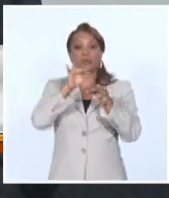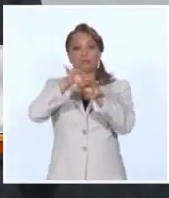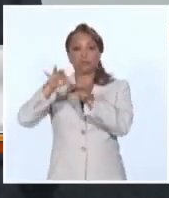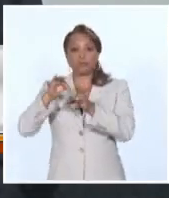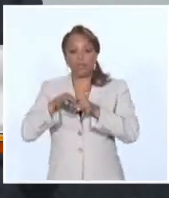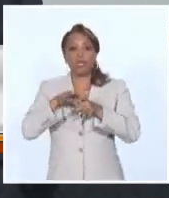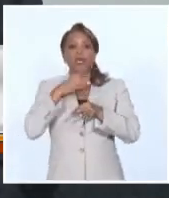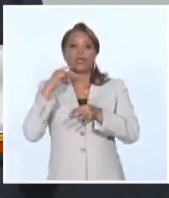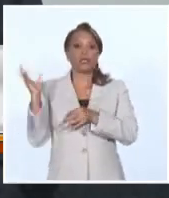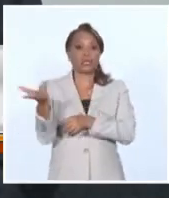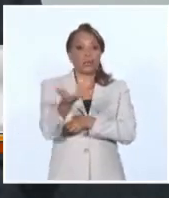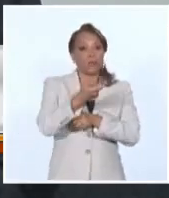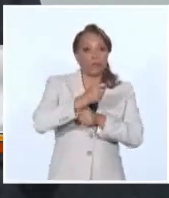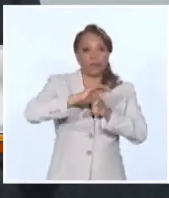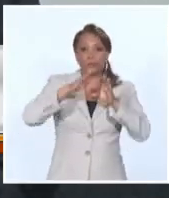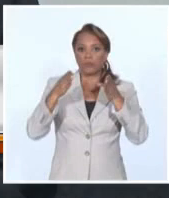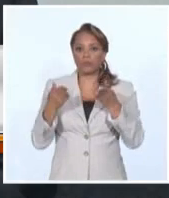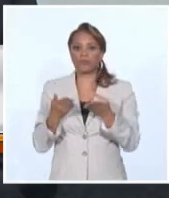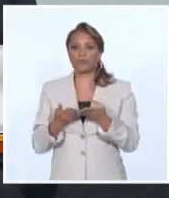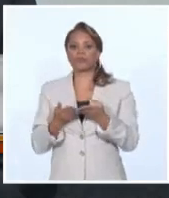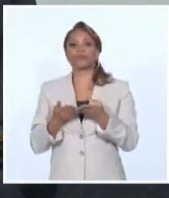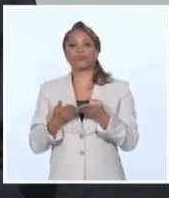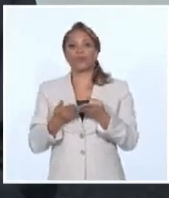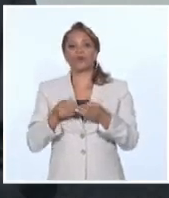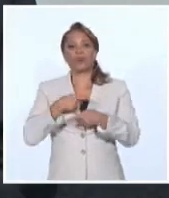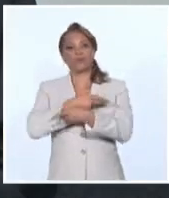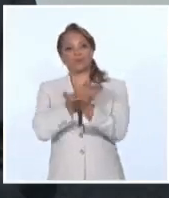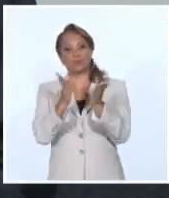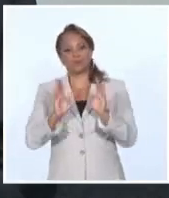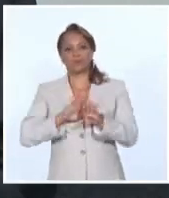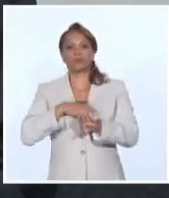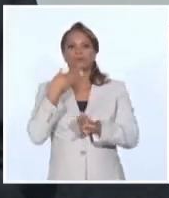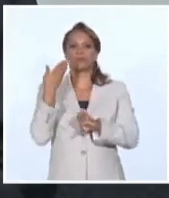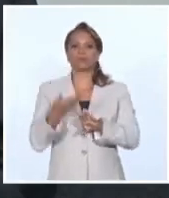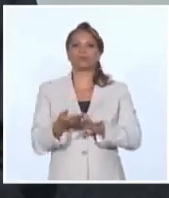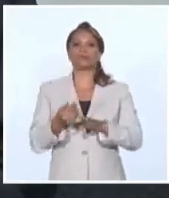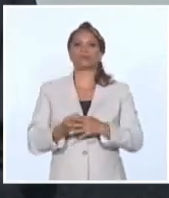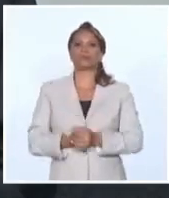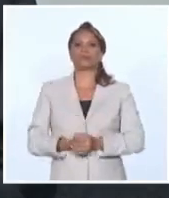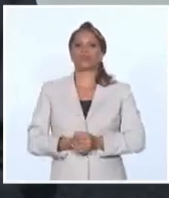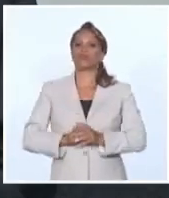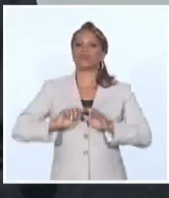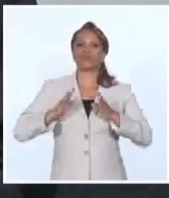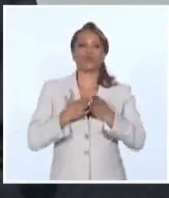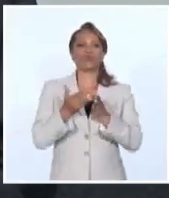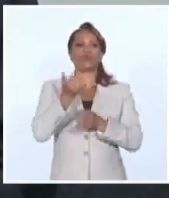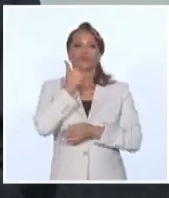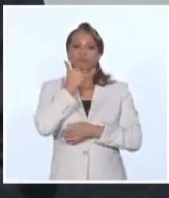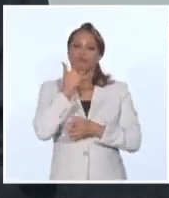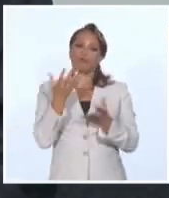distribuir todo lo que se pueda,